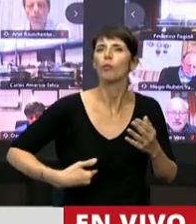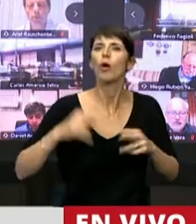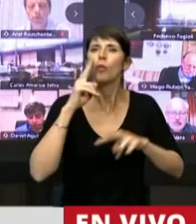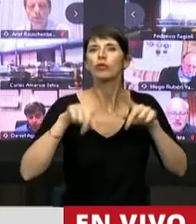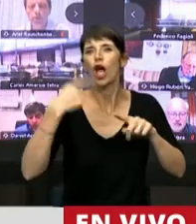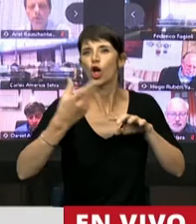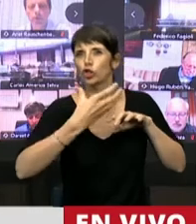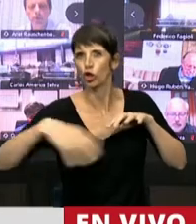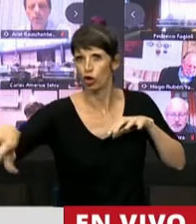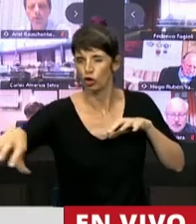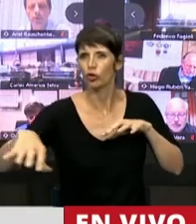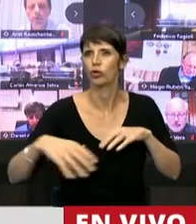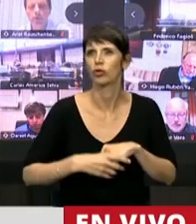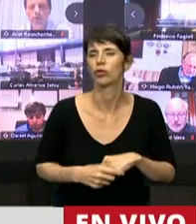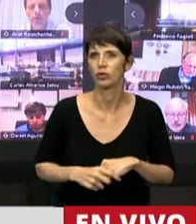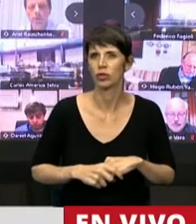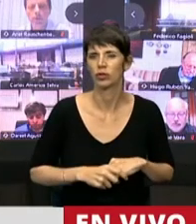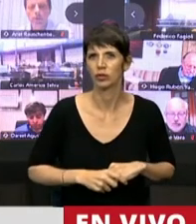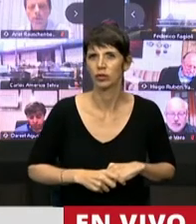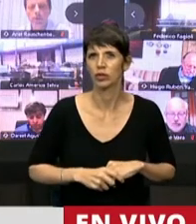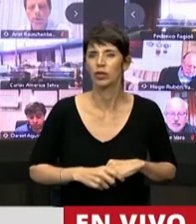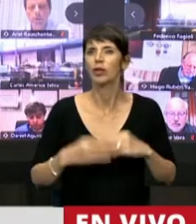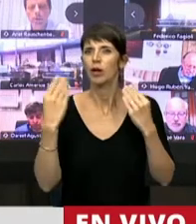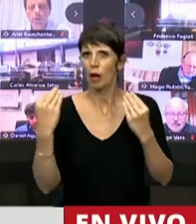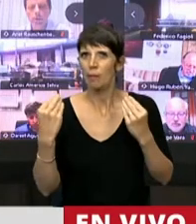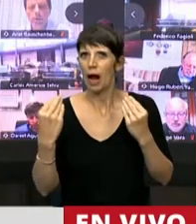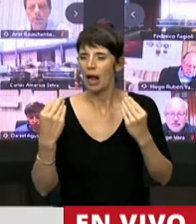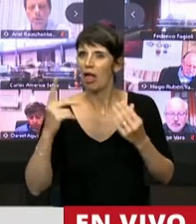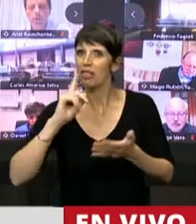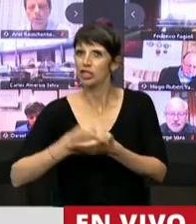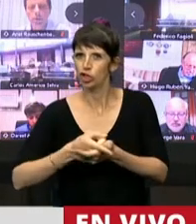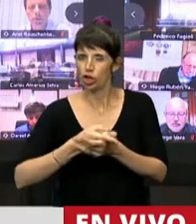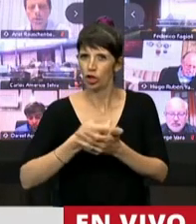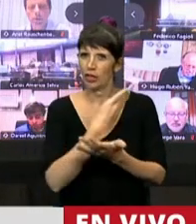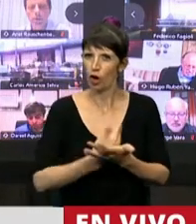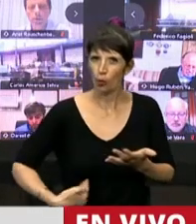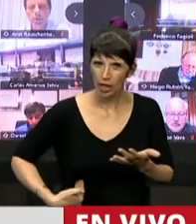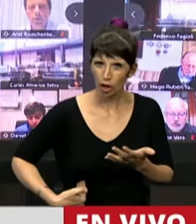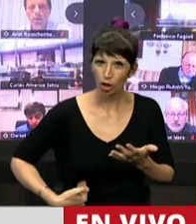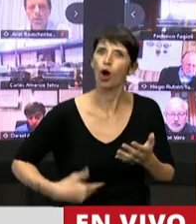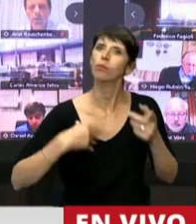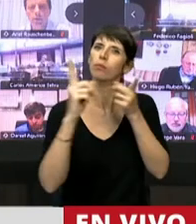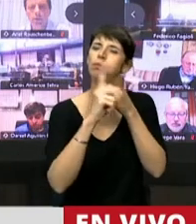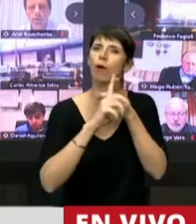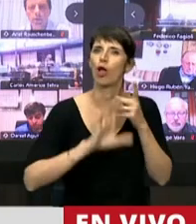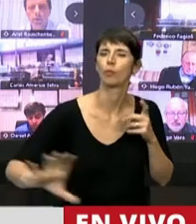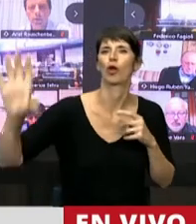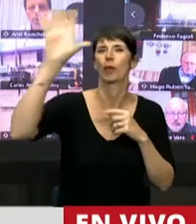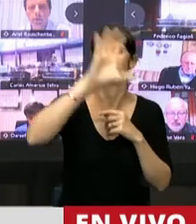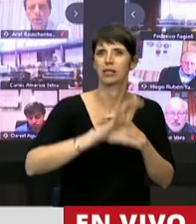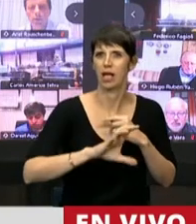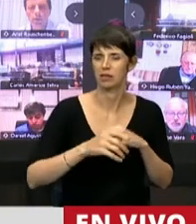menos, en un principio, aproximando las decisiones del gobierno al interior del país por una